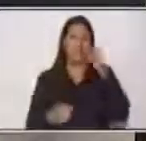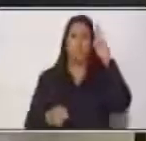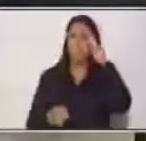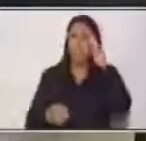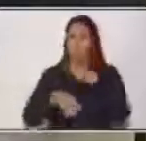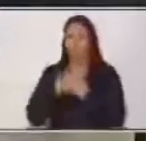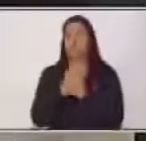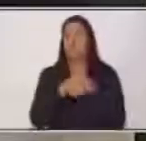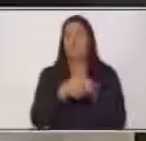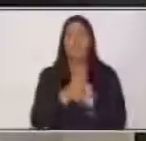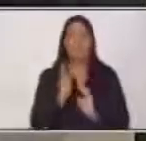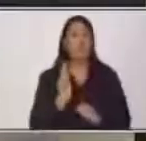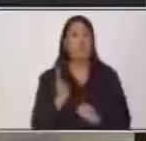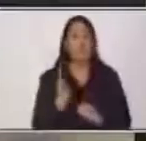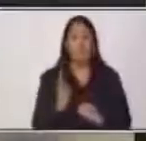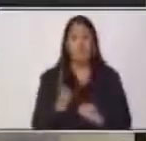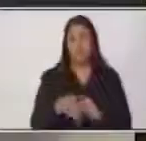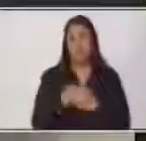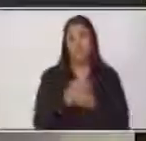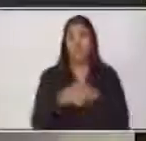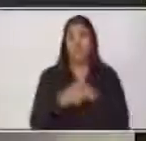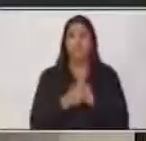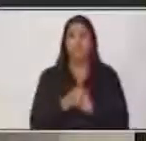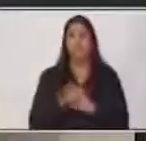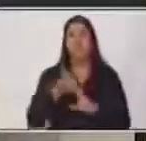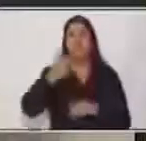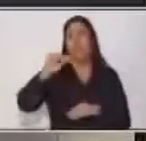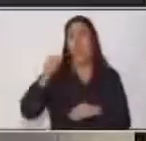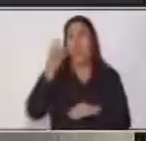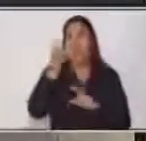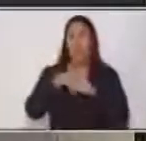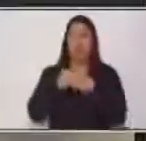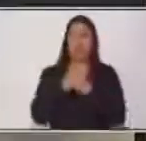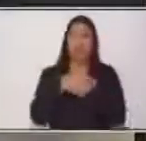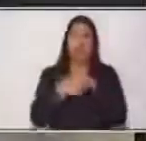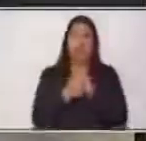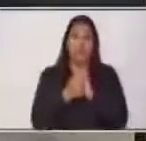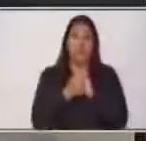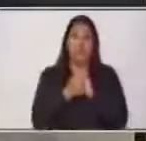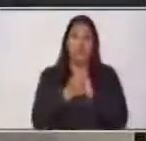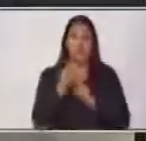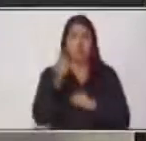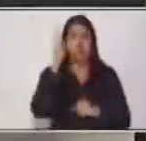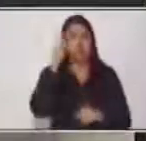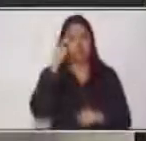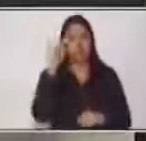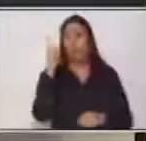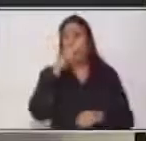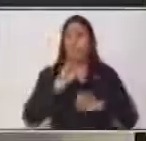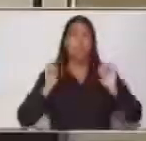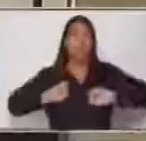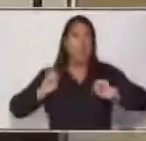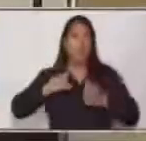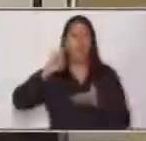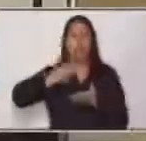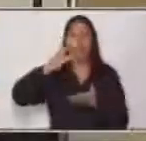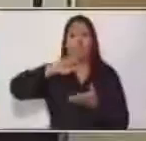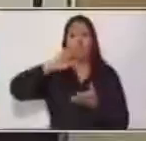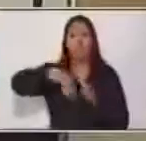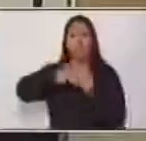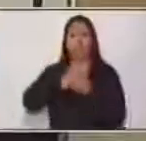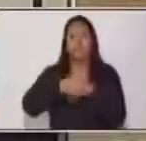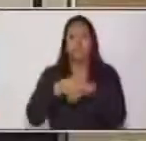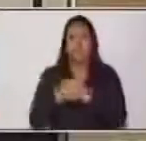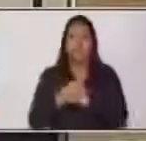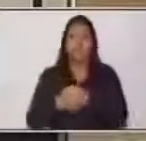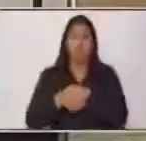Lávate constantemente tus manos con mucha agua y jabón. Recuerde, si no tiene, puede utilizar jabón